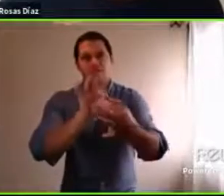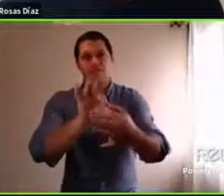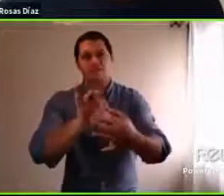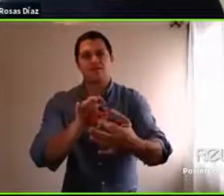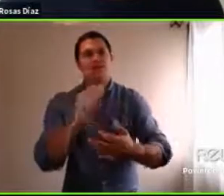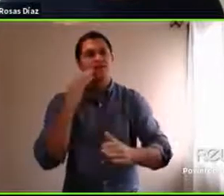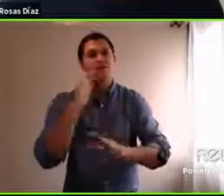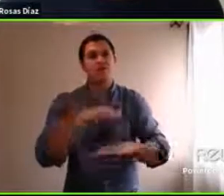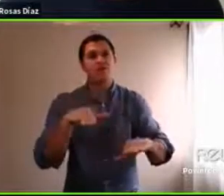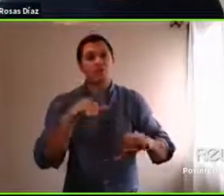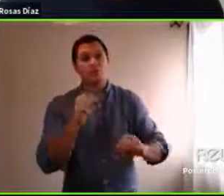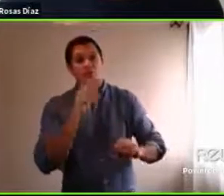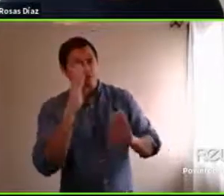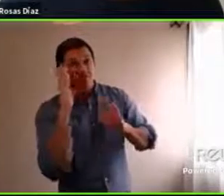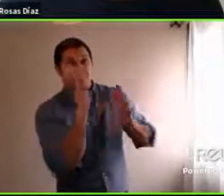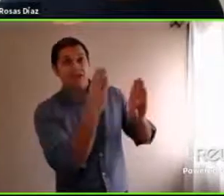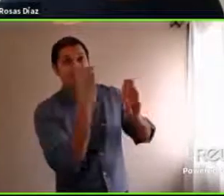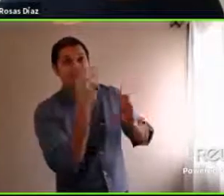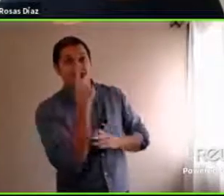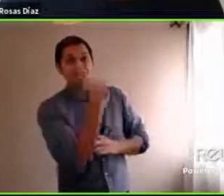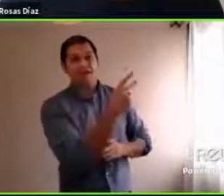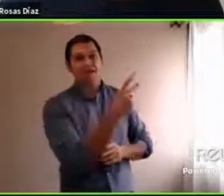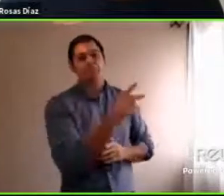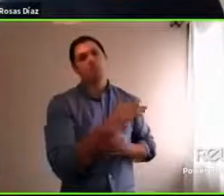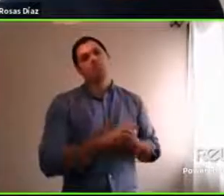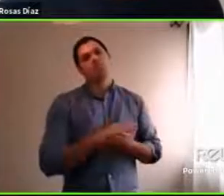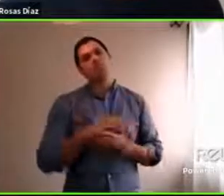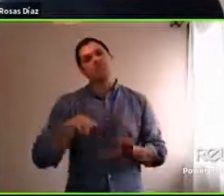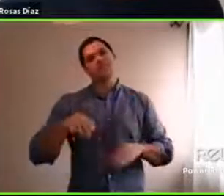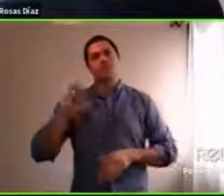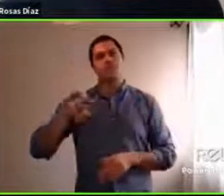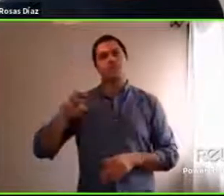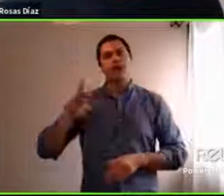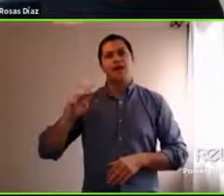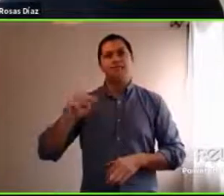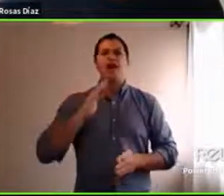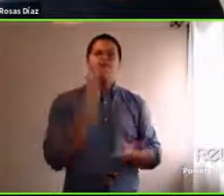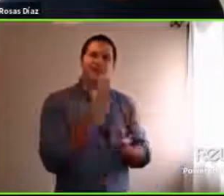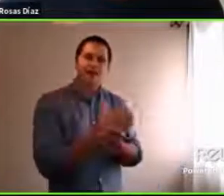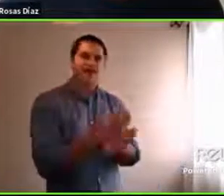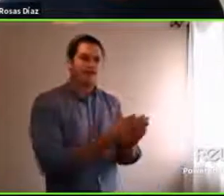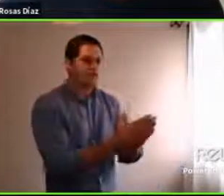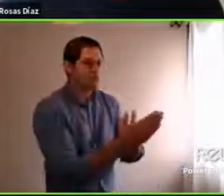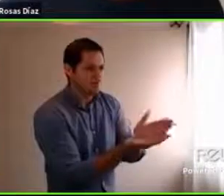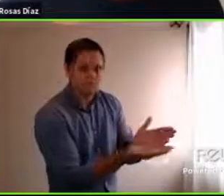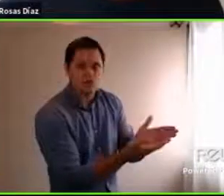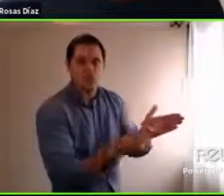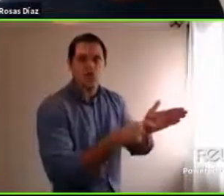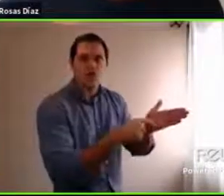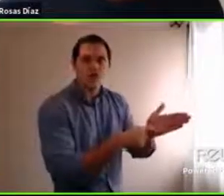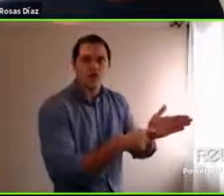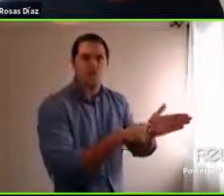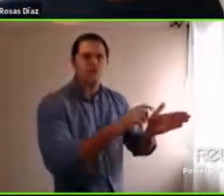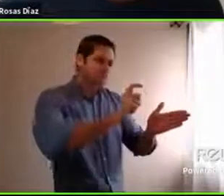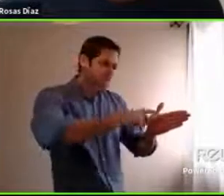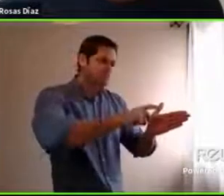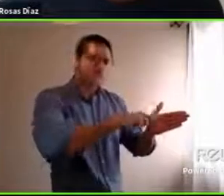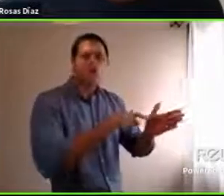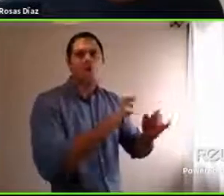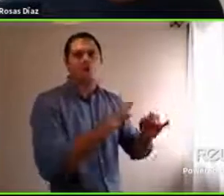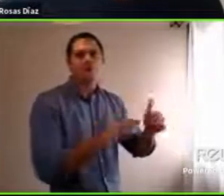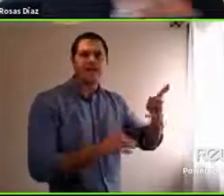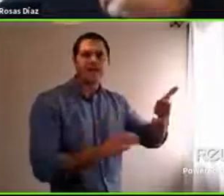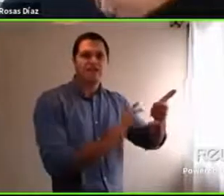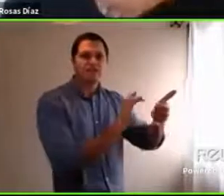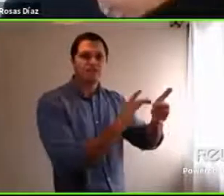mediación del padre, ¿no? Que va a habilitar ese encuentro o para conectar con los compañeritos, que puedan hacer una videollamada de